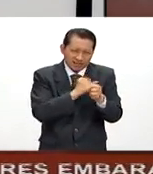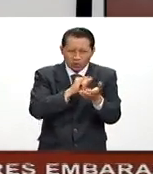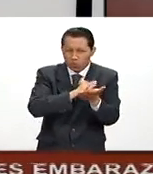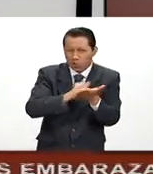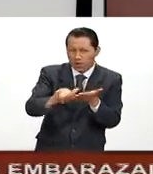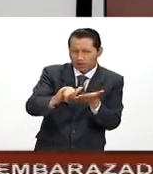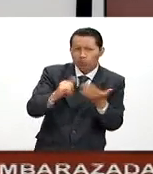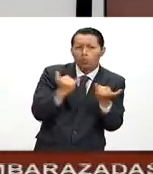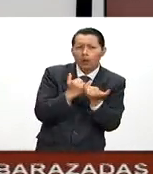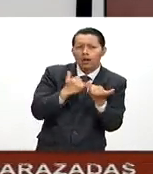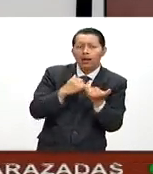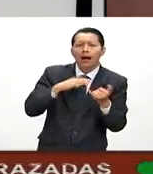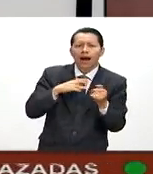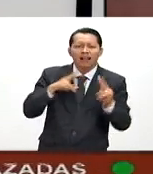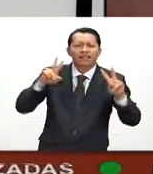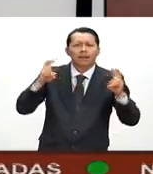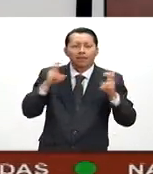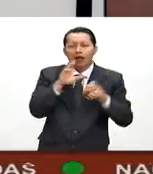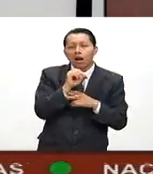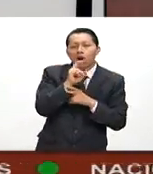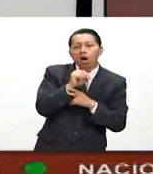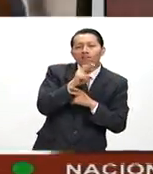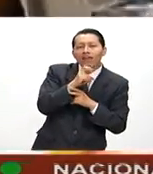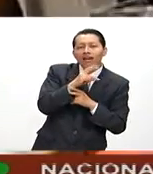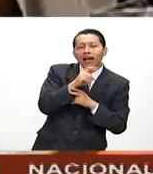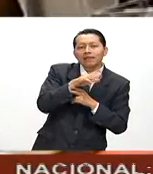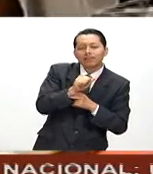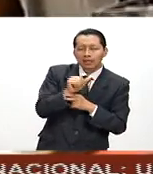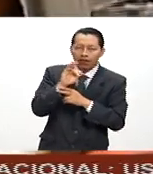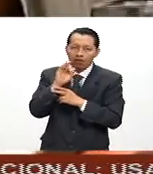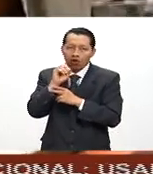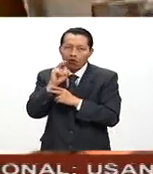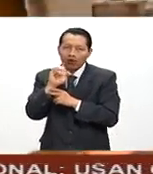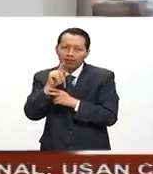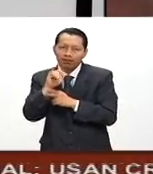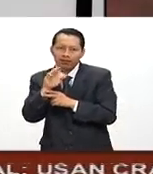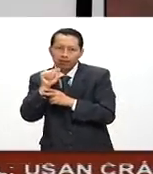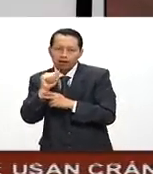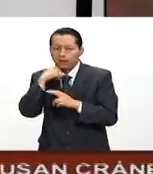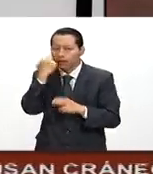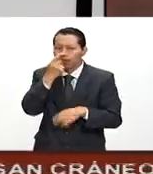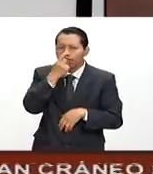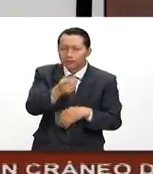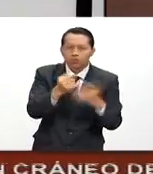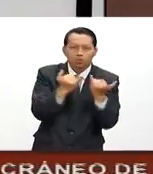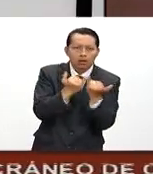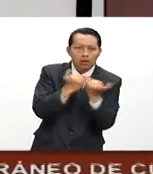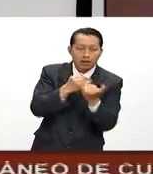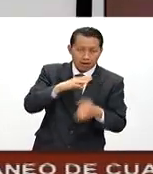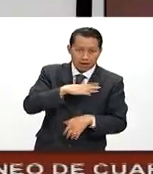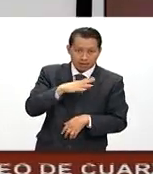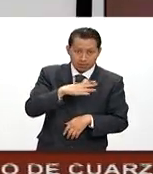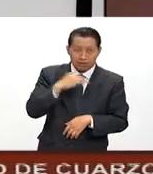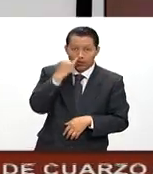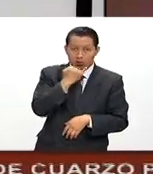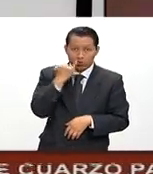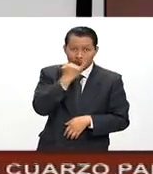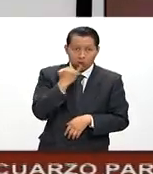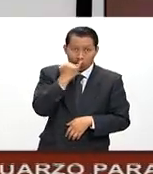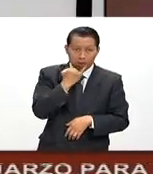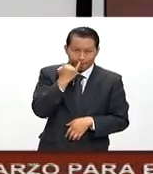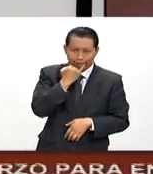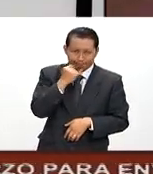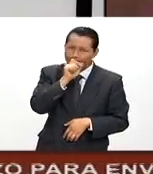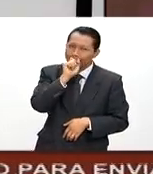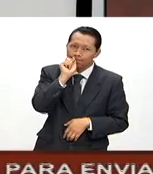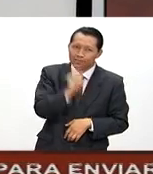que sufre fenómeno de convergencia fonética. Esto quiere decir que si alguien del mismo idioma, pero simplemente